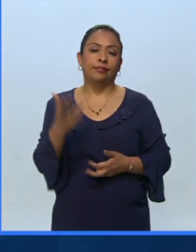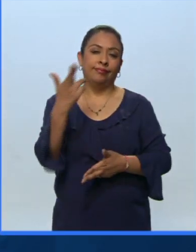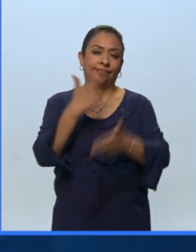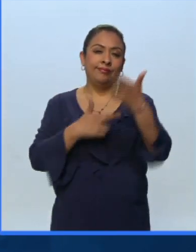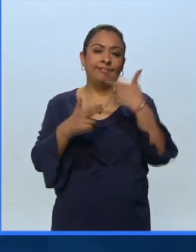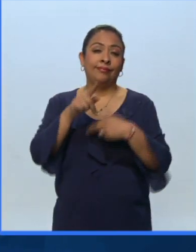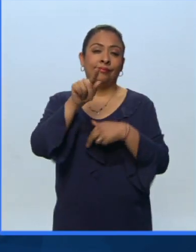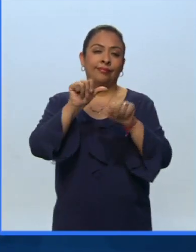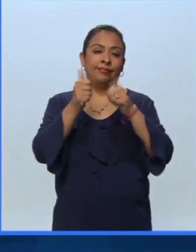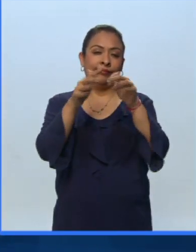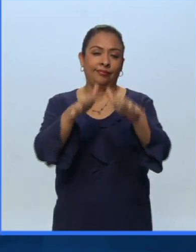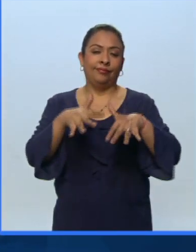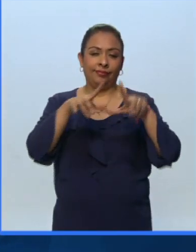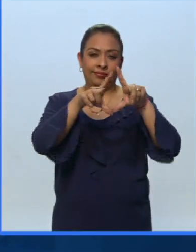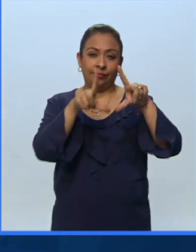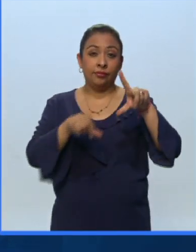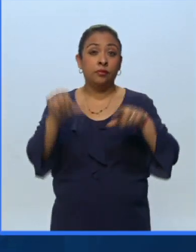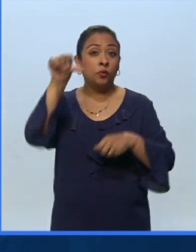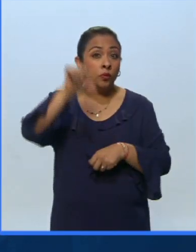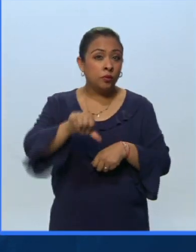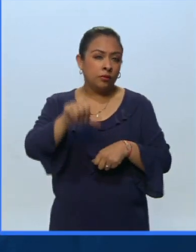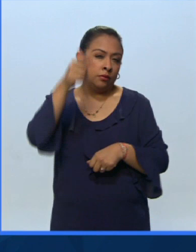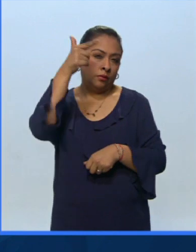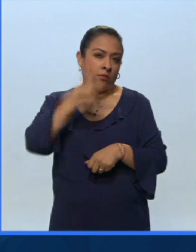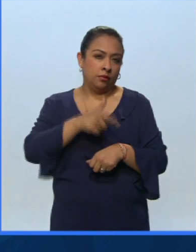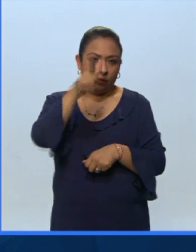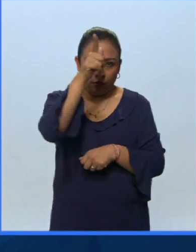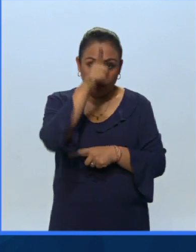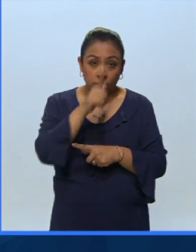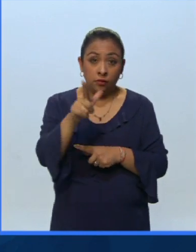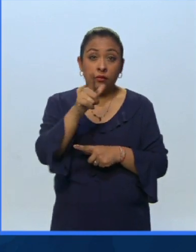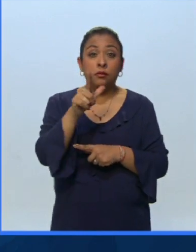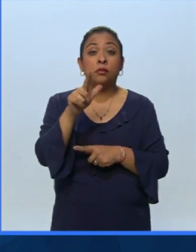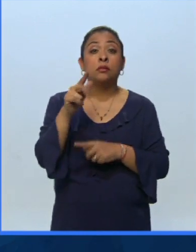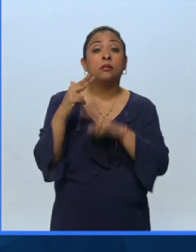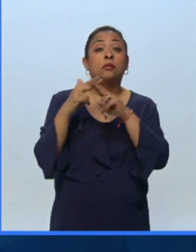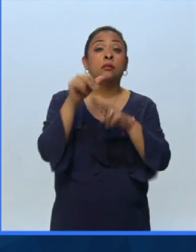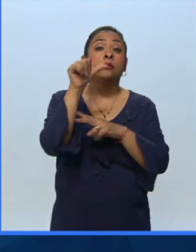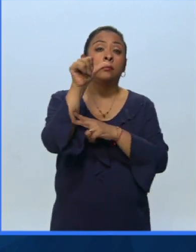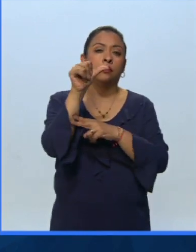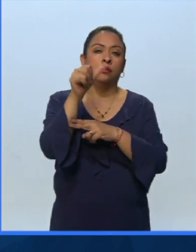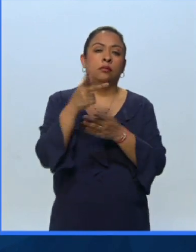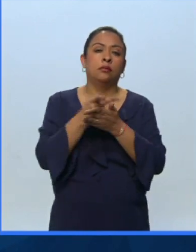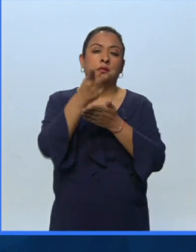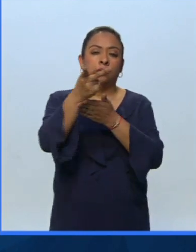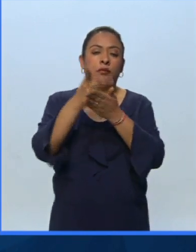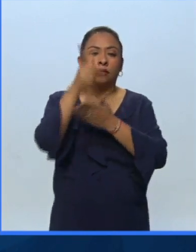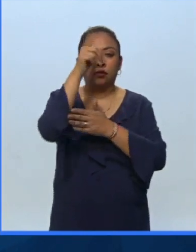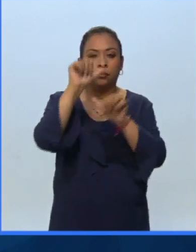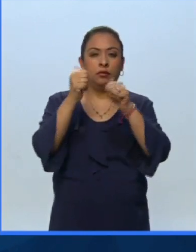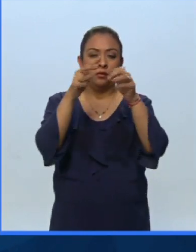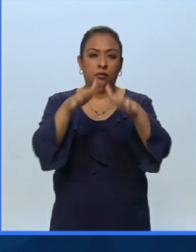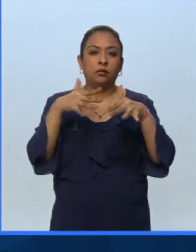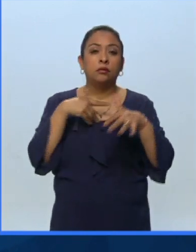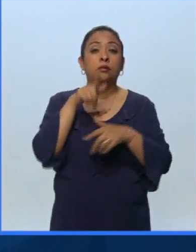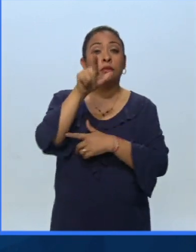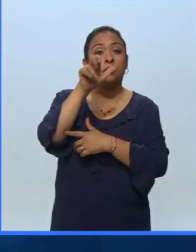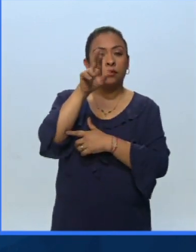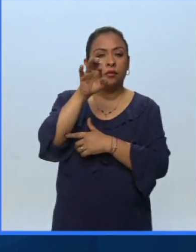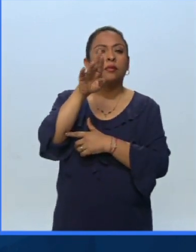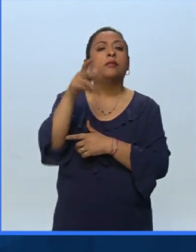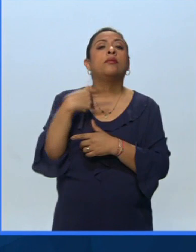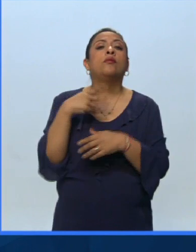Regresamos al Auditorio Nacional porque hoy es Noche de Lunas décimo sexta entrega de las Lunas del Auditorio Laura Barrera voy contigo